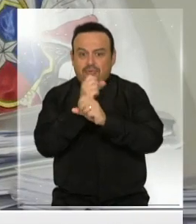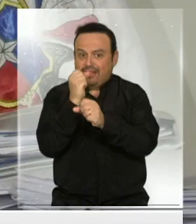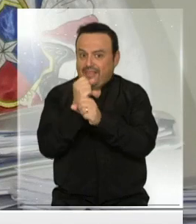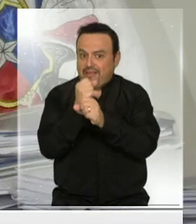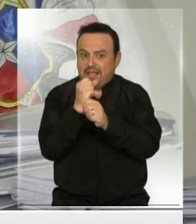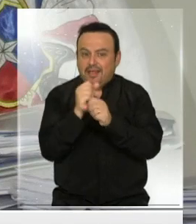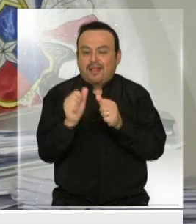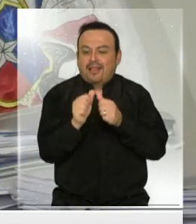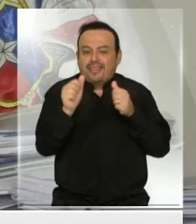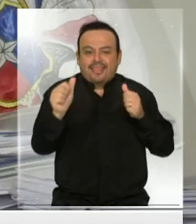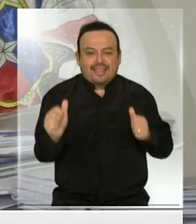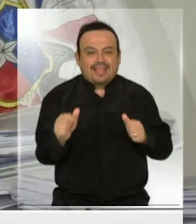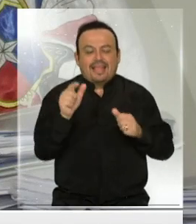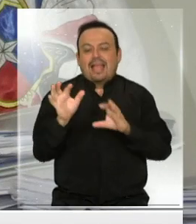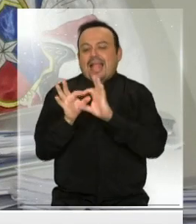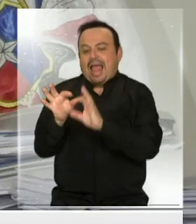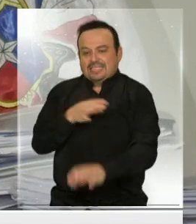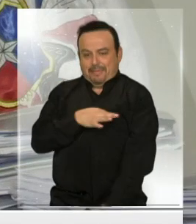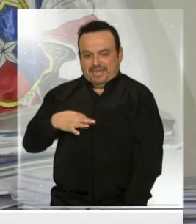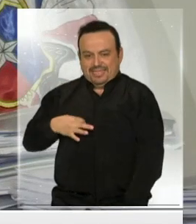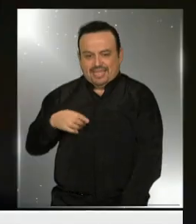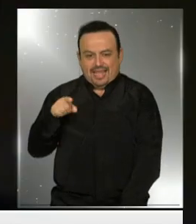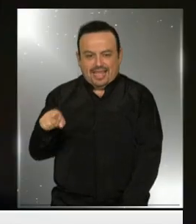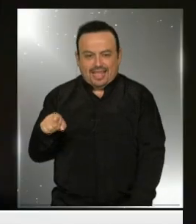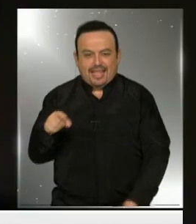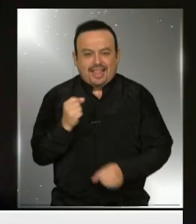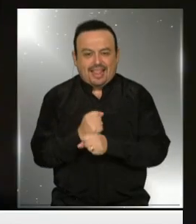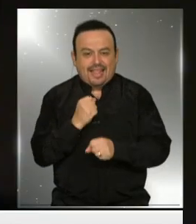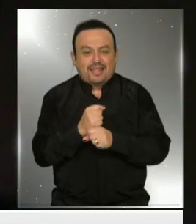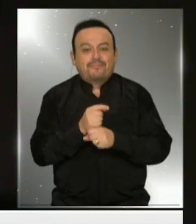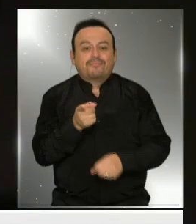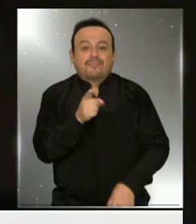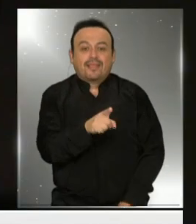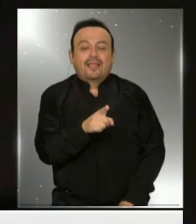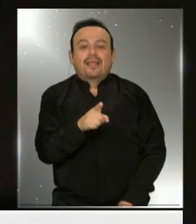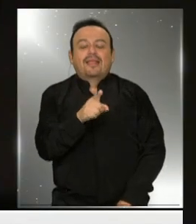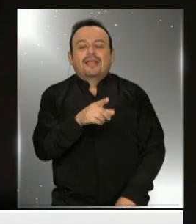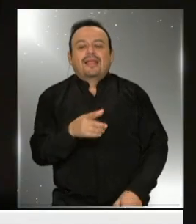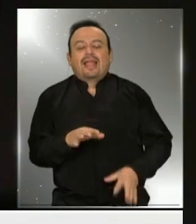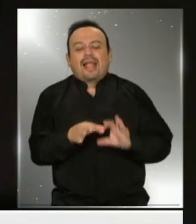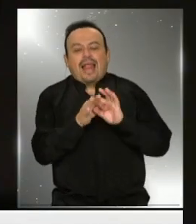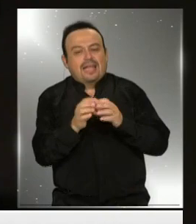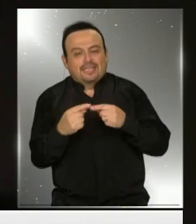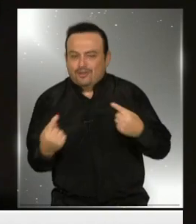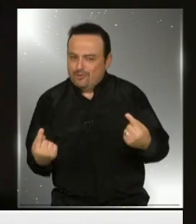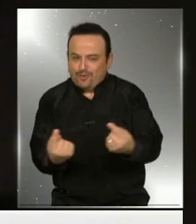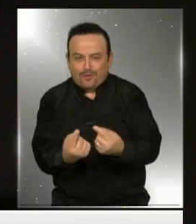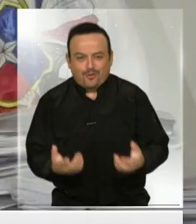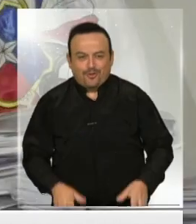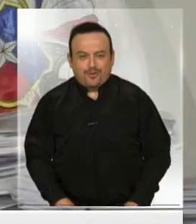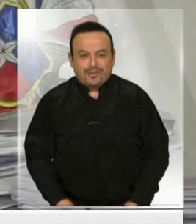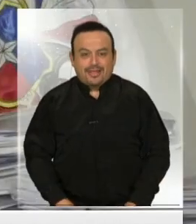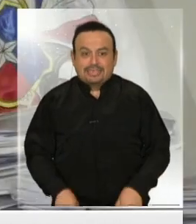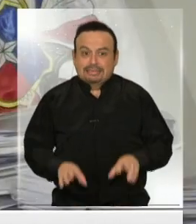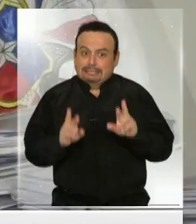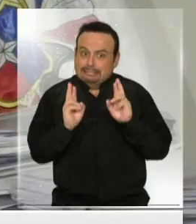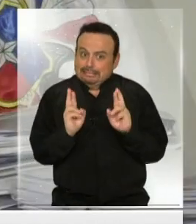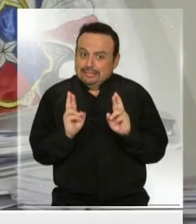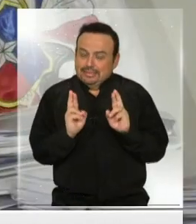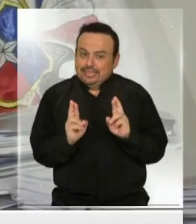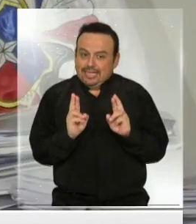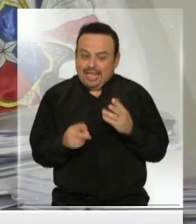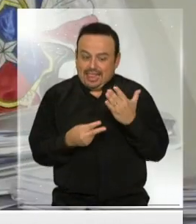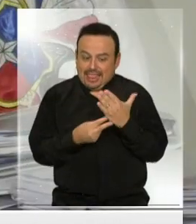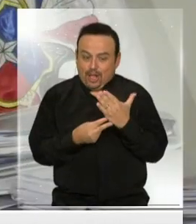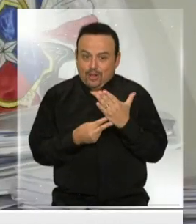trabajo a distancia. Gracias Ministra, gracias Alejandra, gracias Fabiola, gracias Cristian y esperamos que la